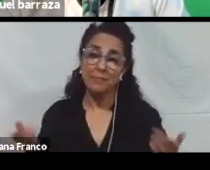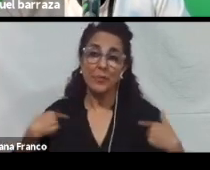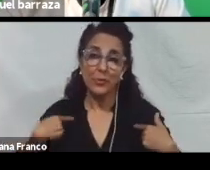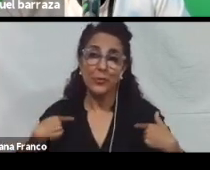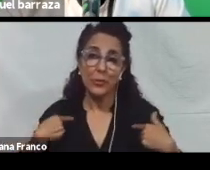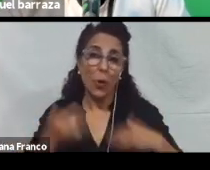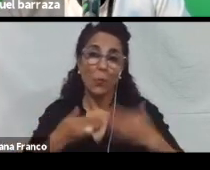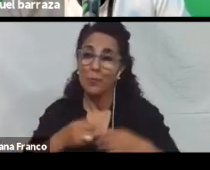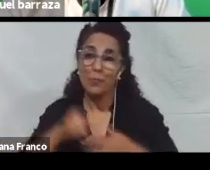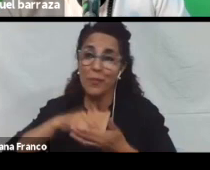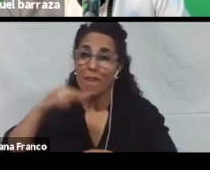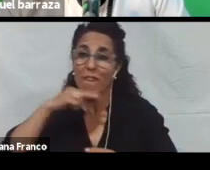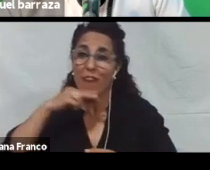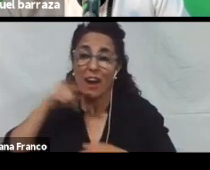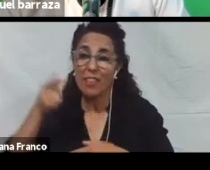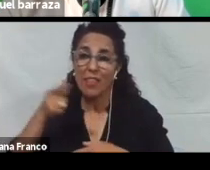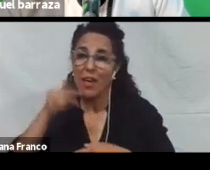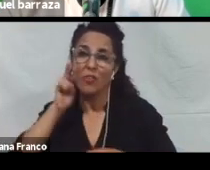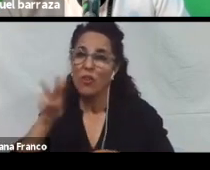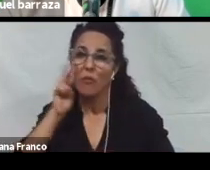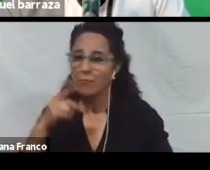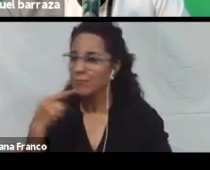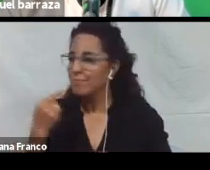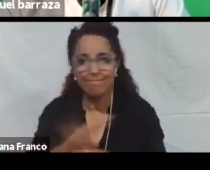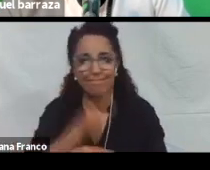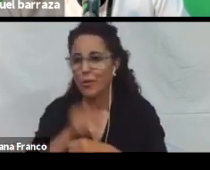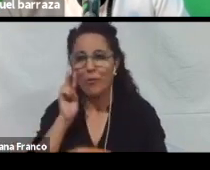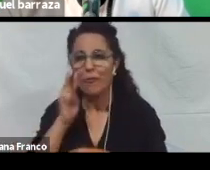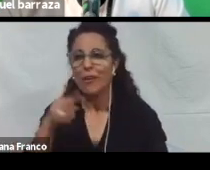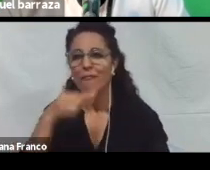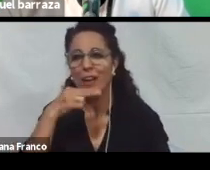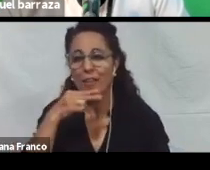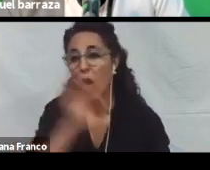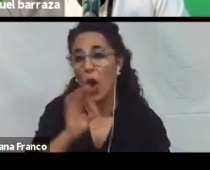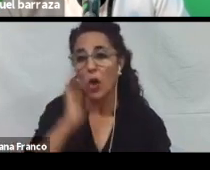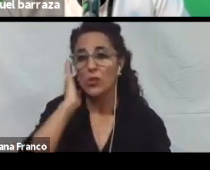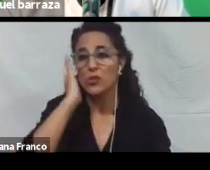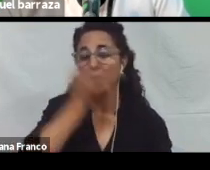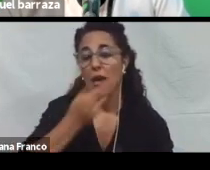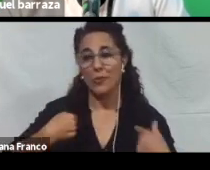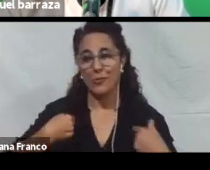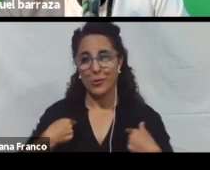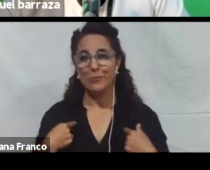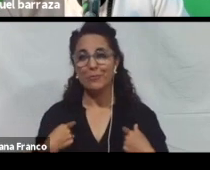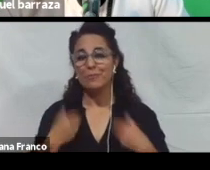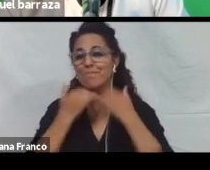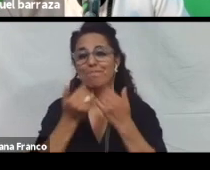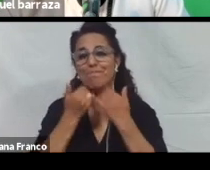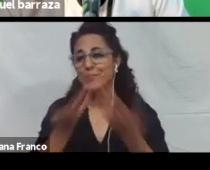no me anda. O por ahí. No veo el verde. O por ahí. una persona ciega. Y no sé. Cuál es el botón verde.